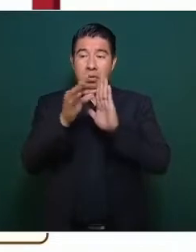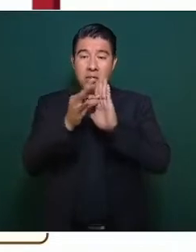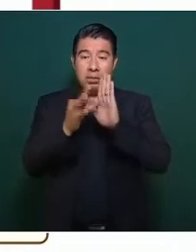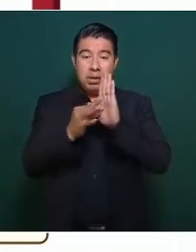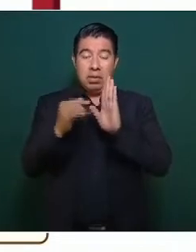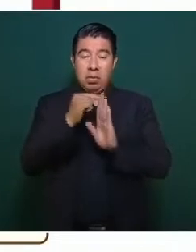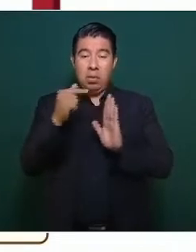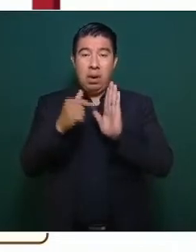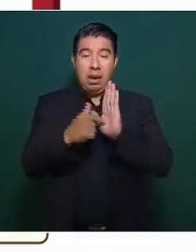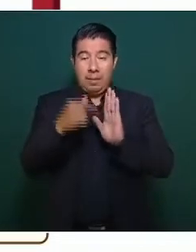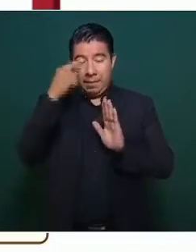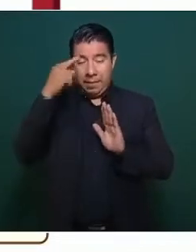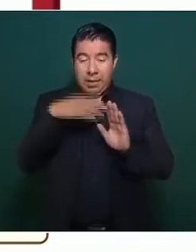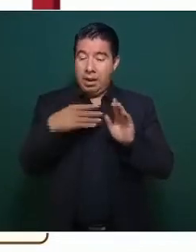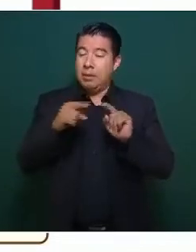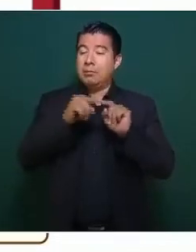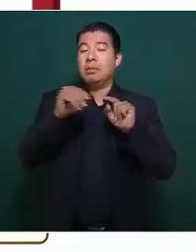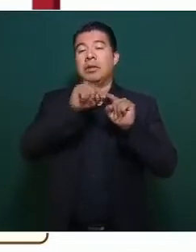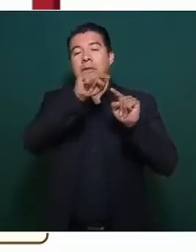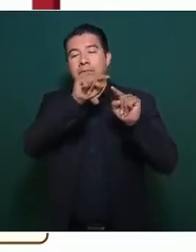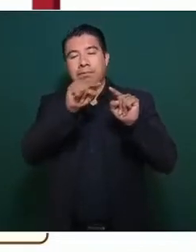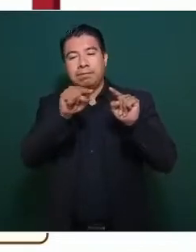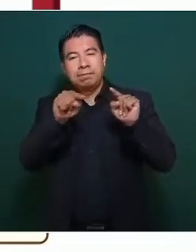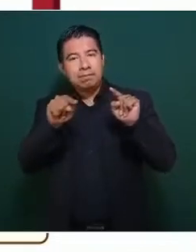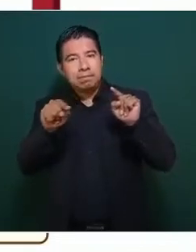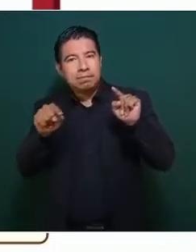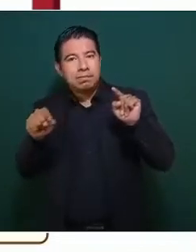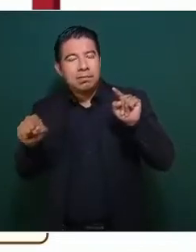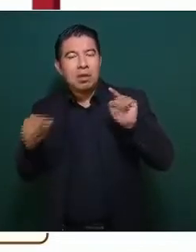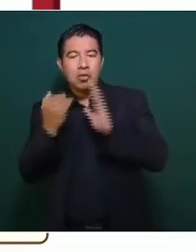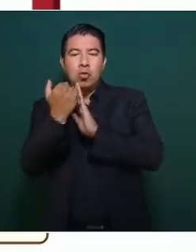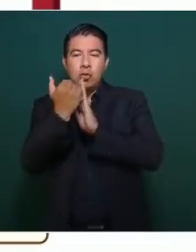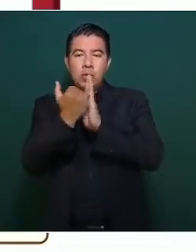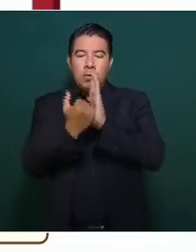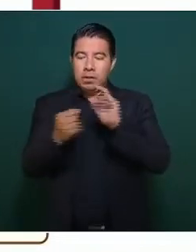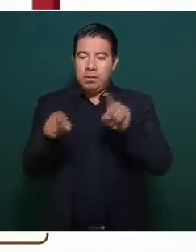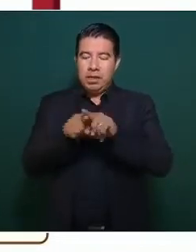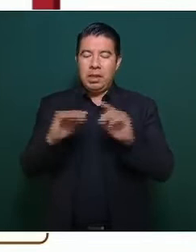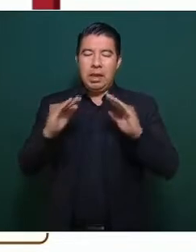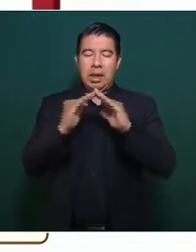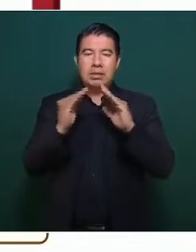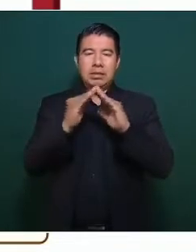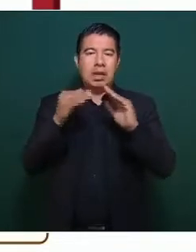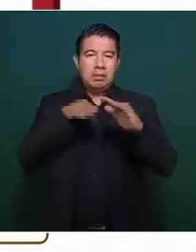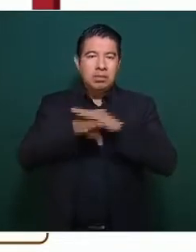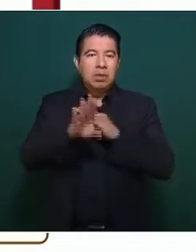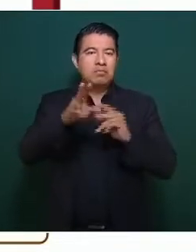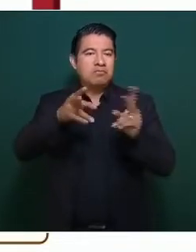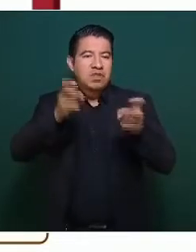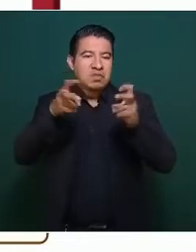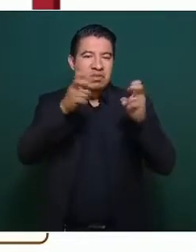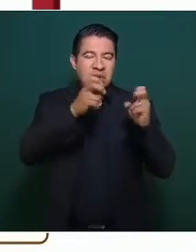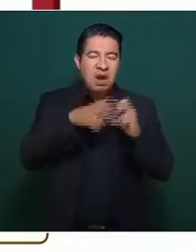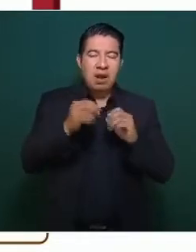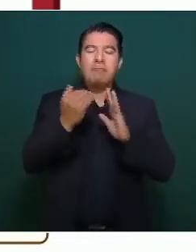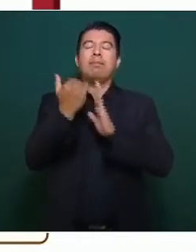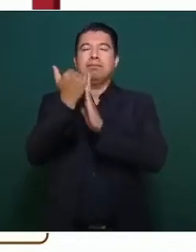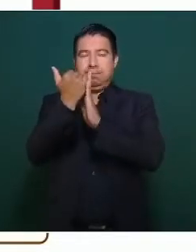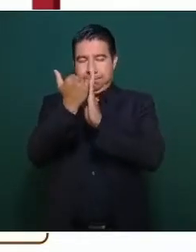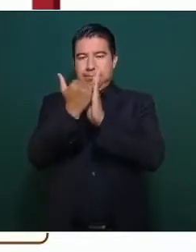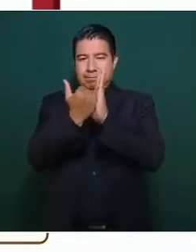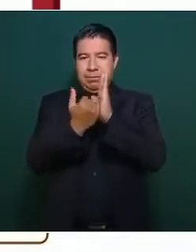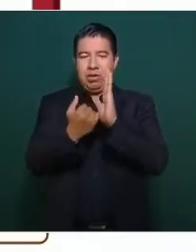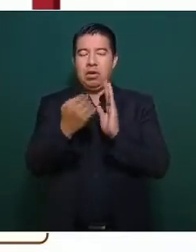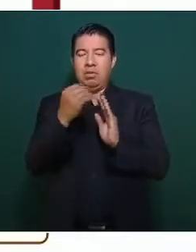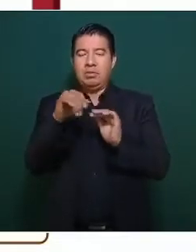con una tendencia hacia la baja. Al igual que robo a casa habitación, también una tendencia a la baja, ocupando